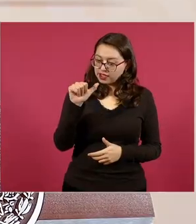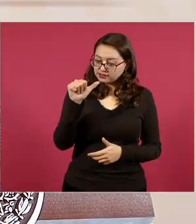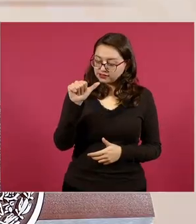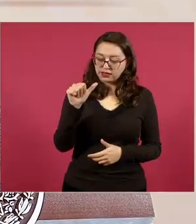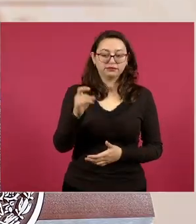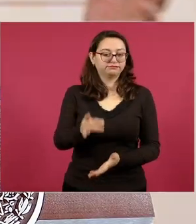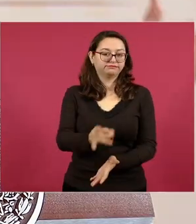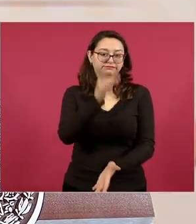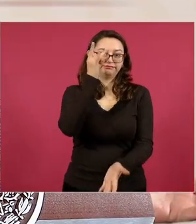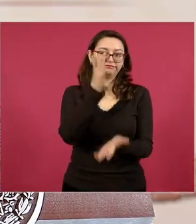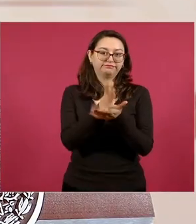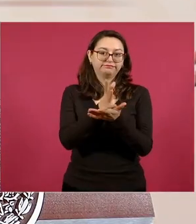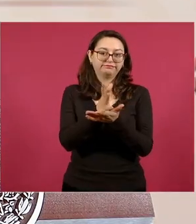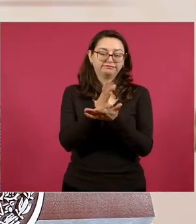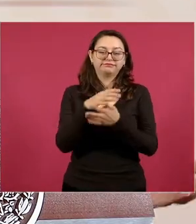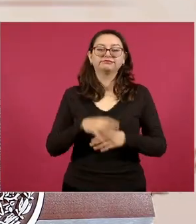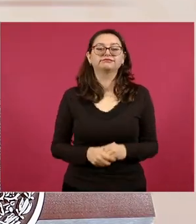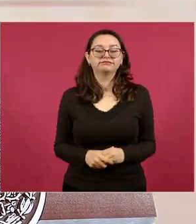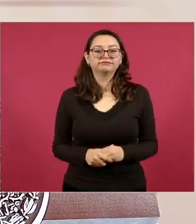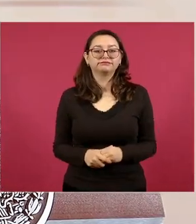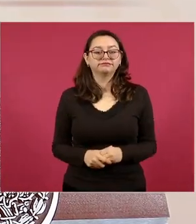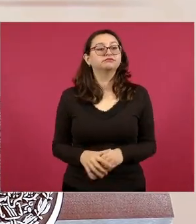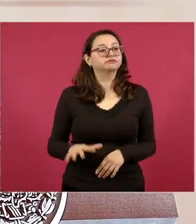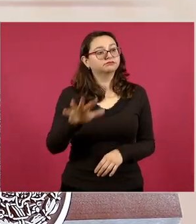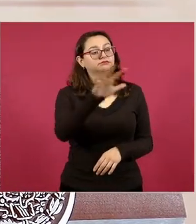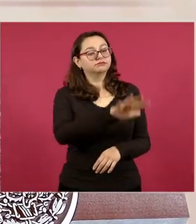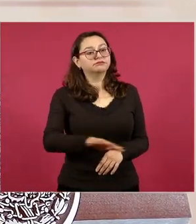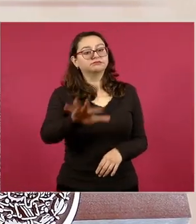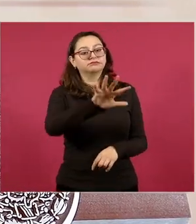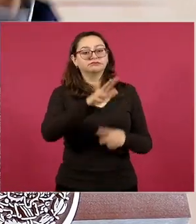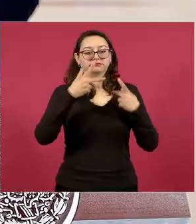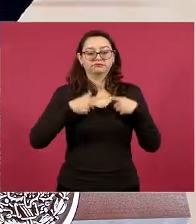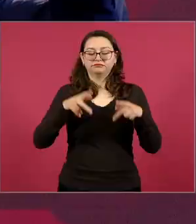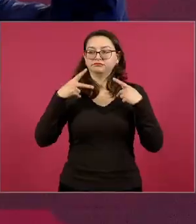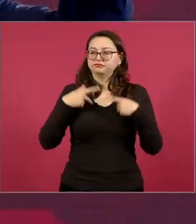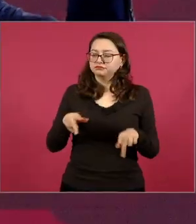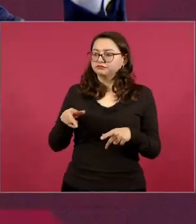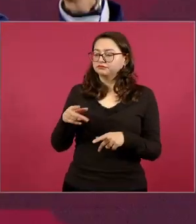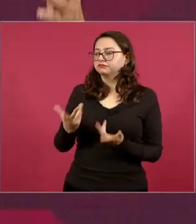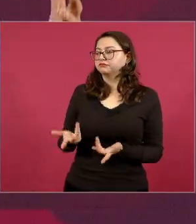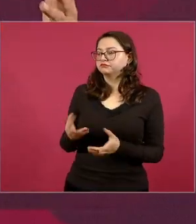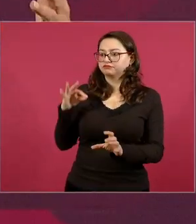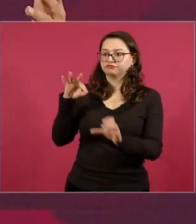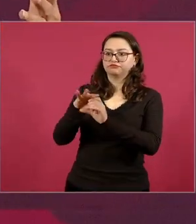que sea el pueblo el que elija que se fijen